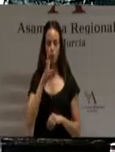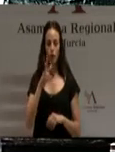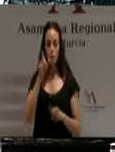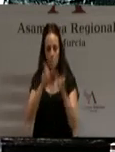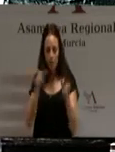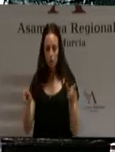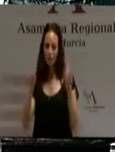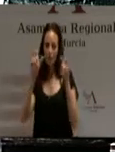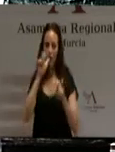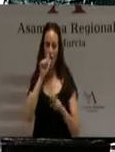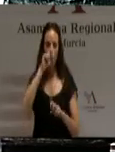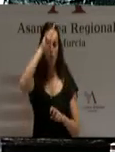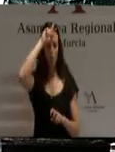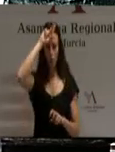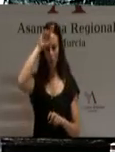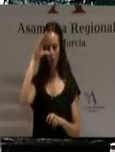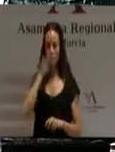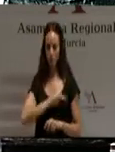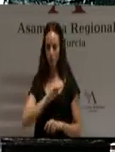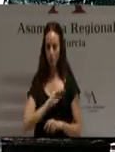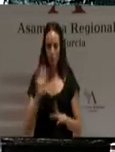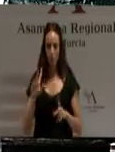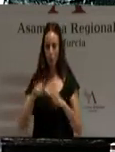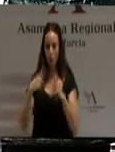mucho, pero luego no se le encuentra nunca.